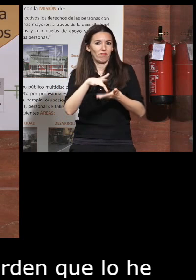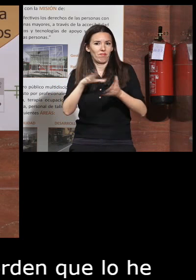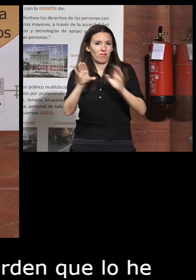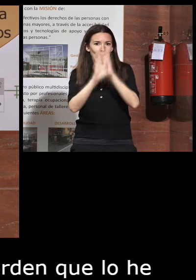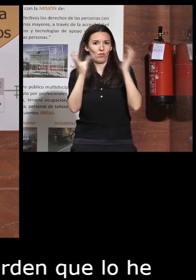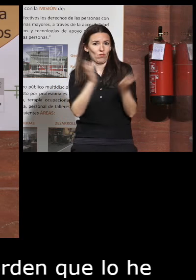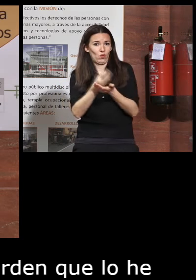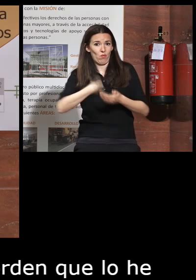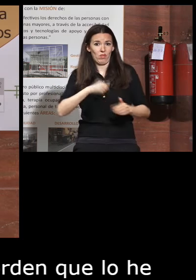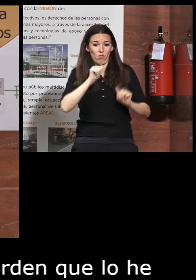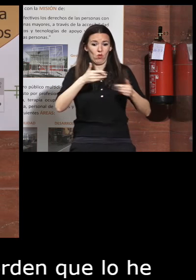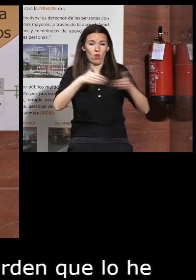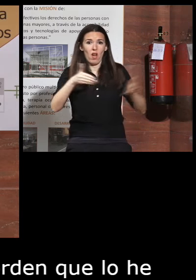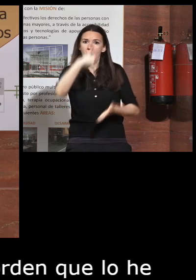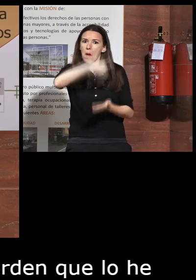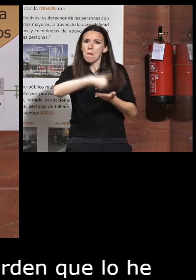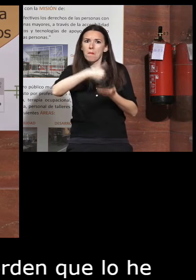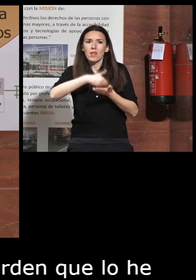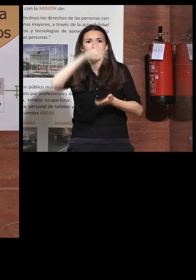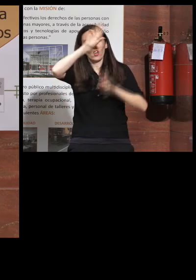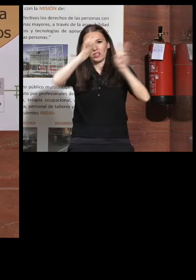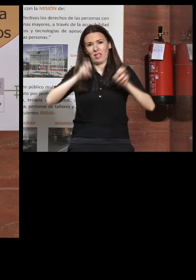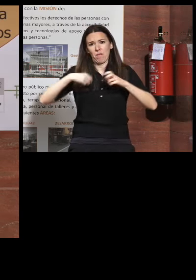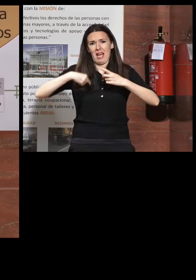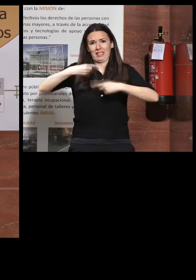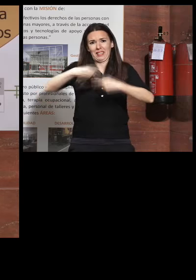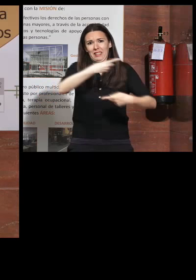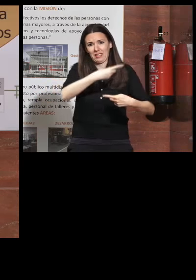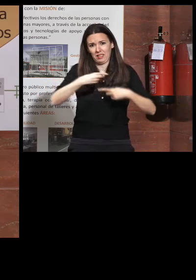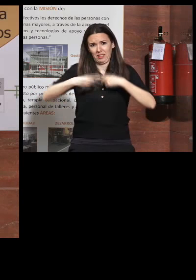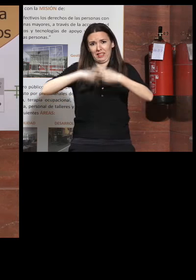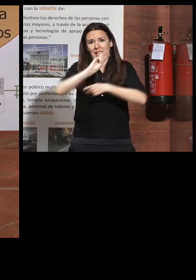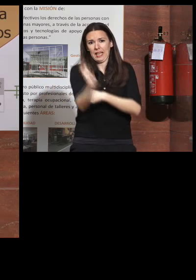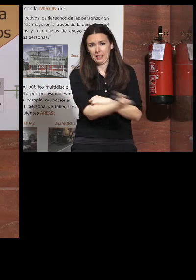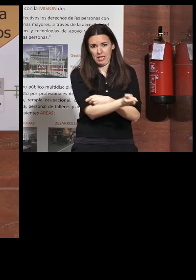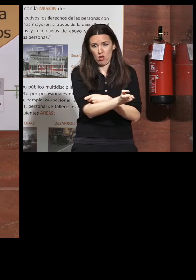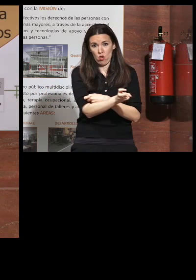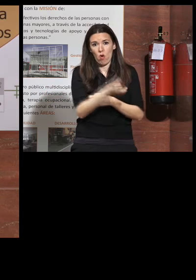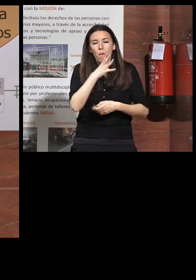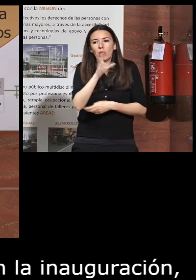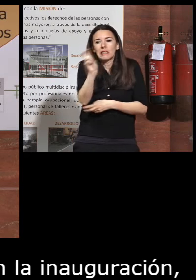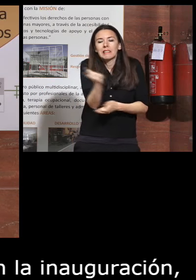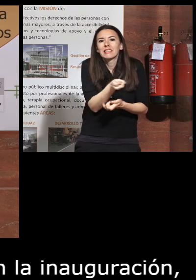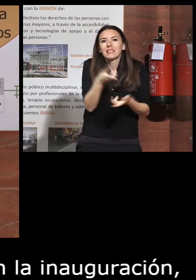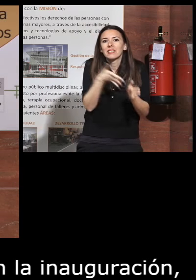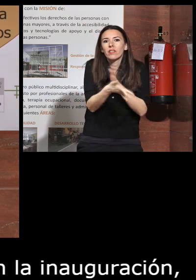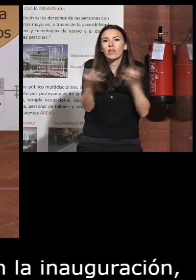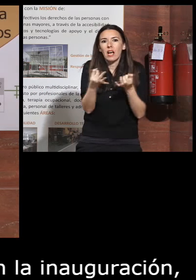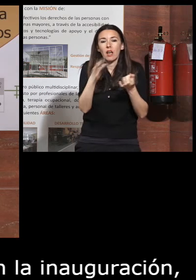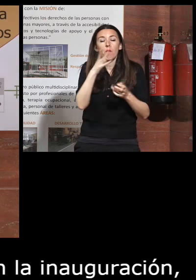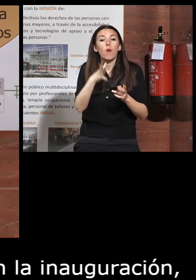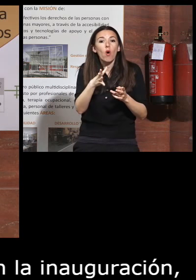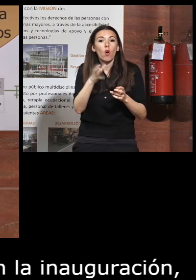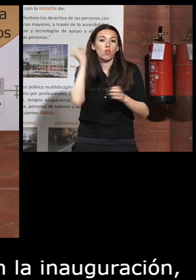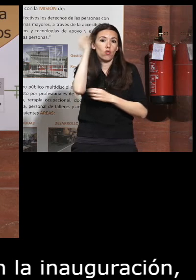como decía en la inauguración nos está pidiendo lo transgeneracional y que es eso de trans entonces por eso la conferencia tenía una visión